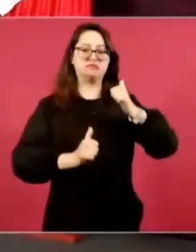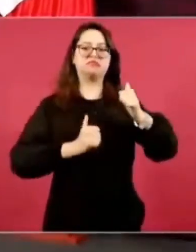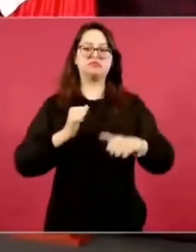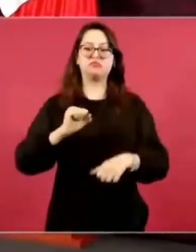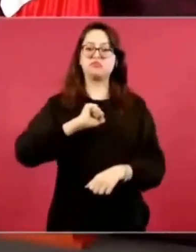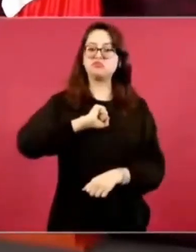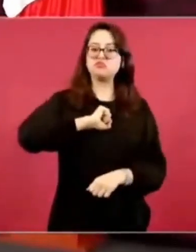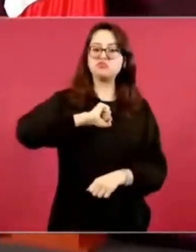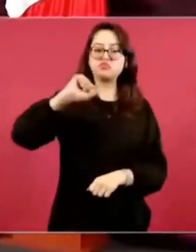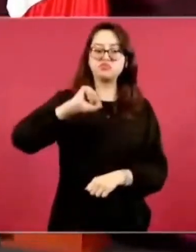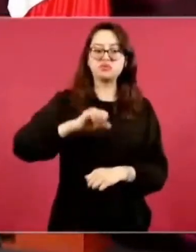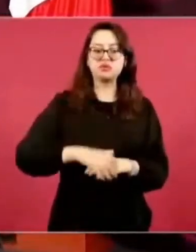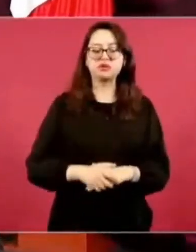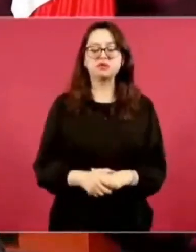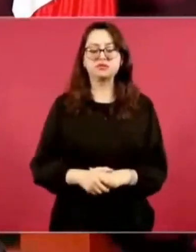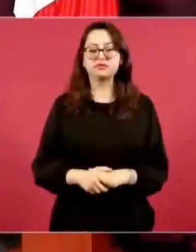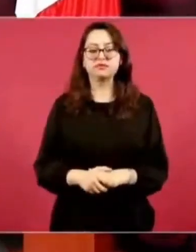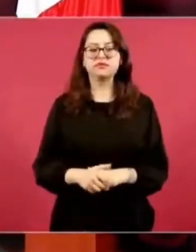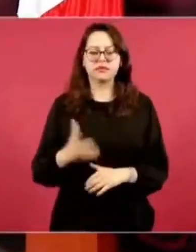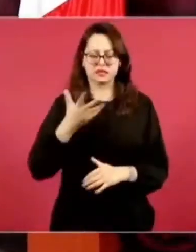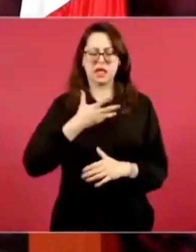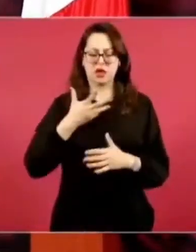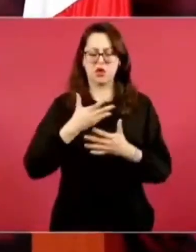Tenemos los datos, ¿eh? Sí, señor.